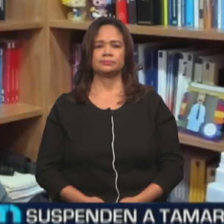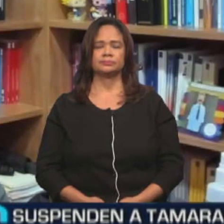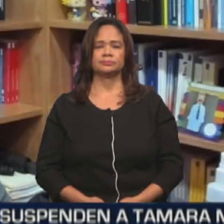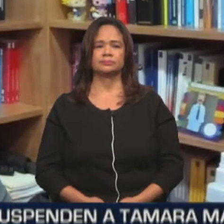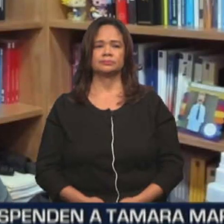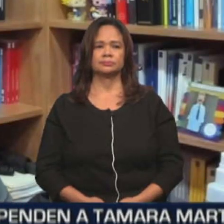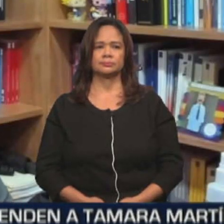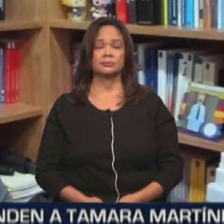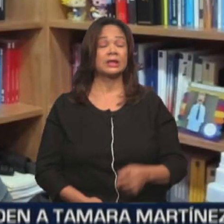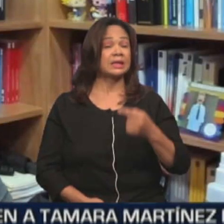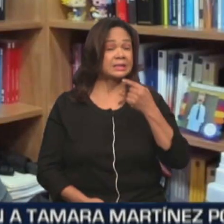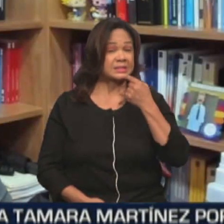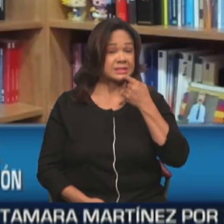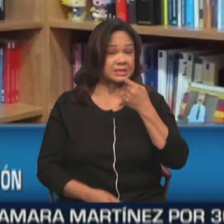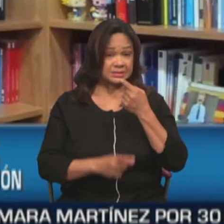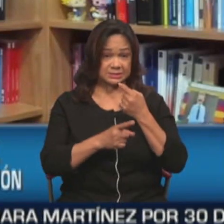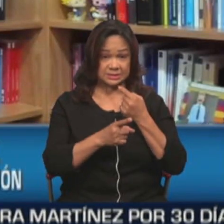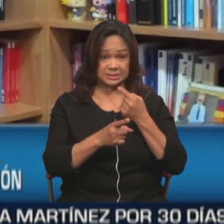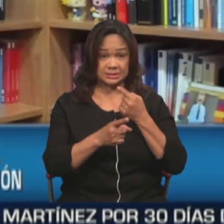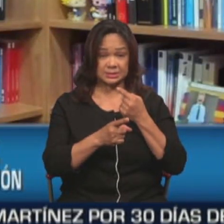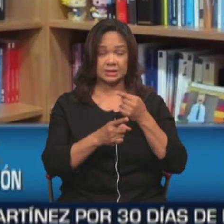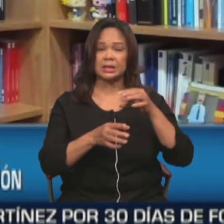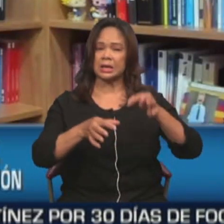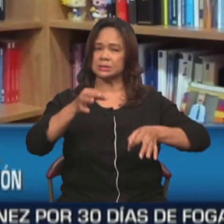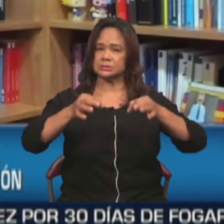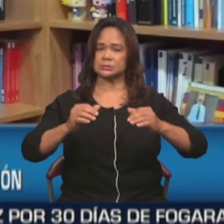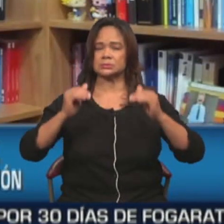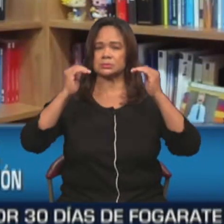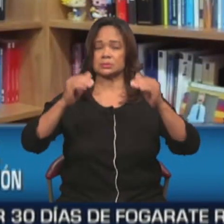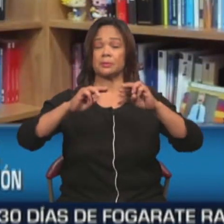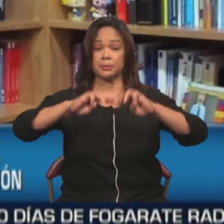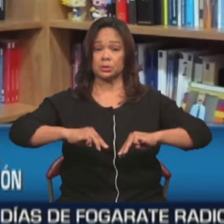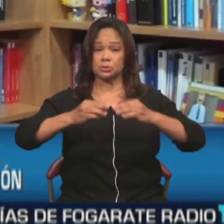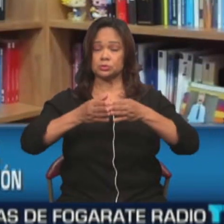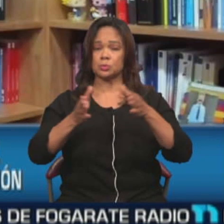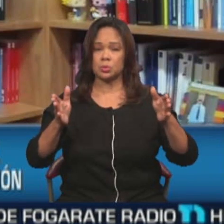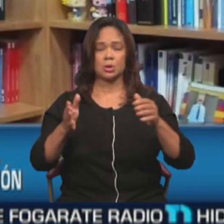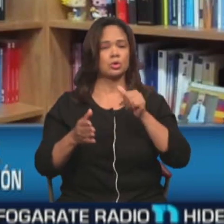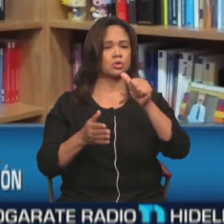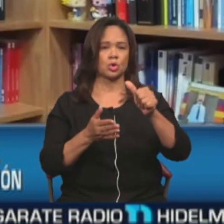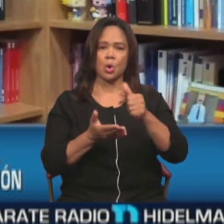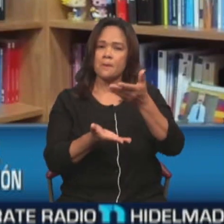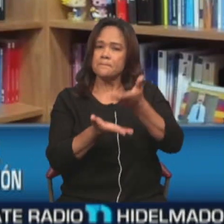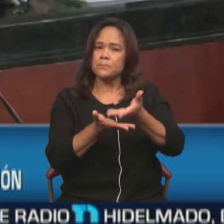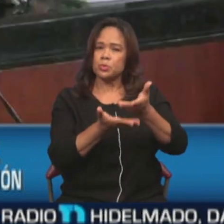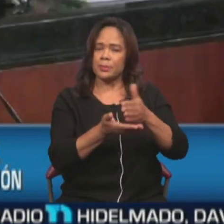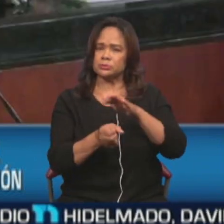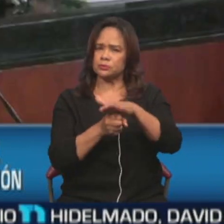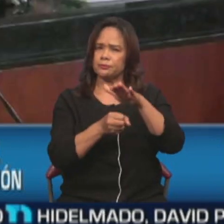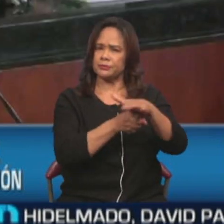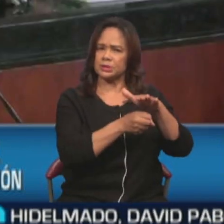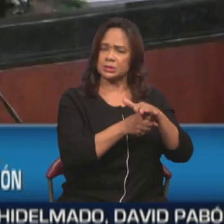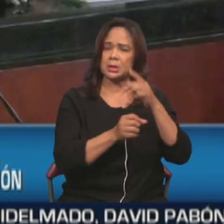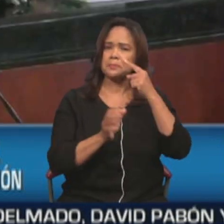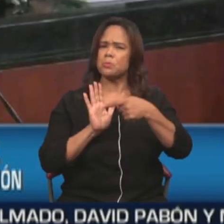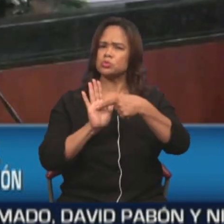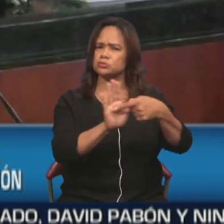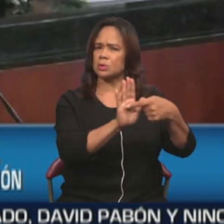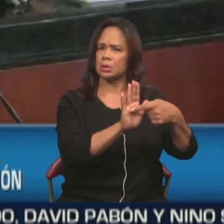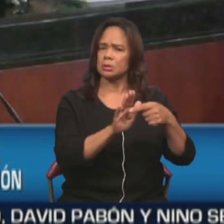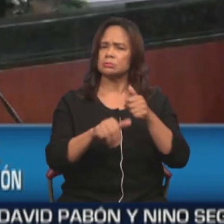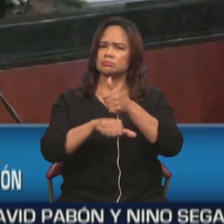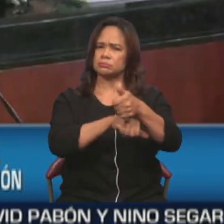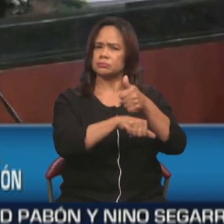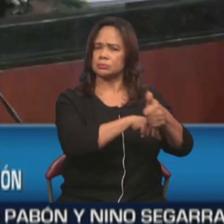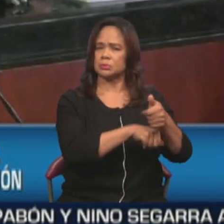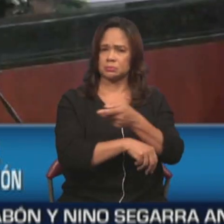Martínez afirmó que según la sentencia de la Suprema Corte del Ministerio Público no aportó las pruebas suficientes que demostraran su acusación